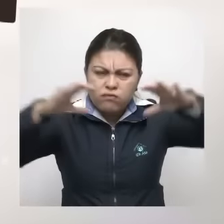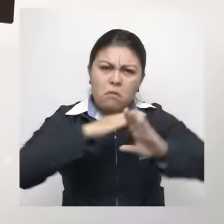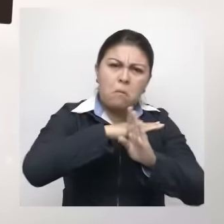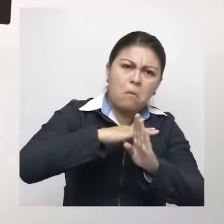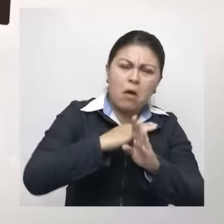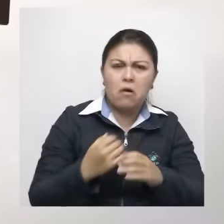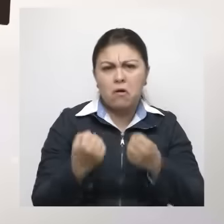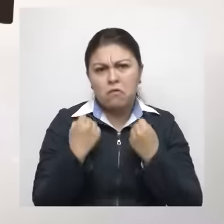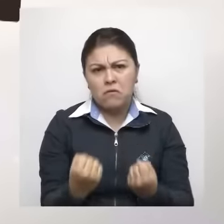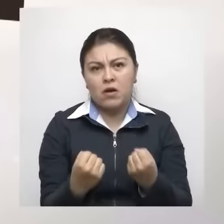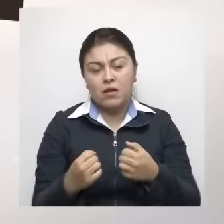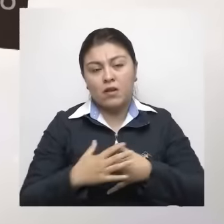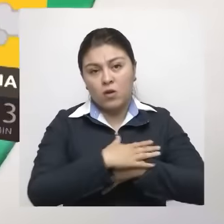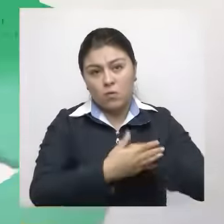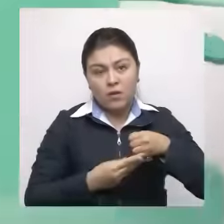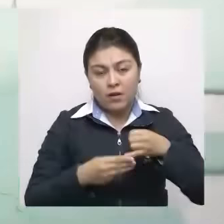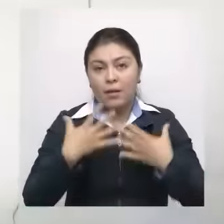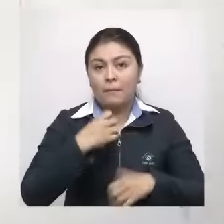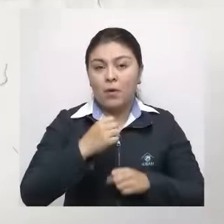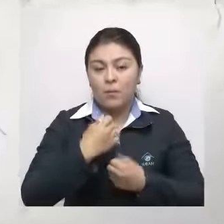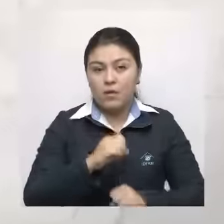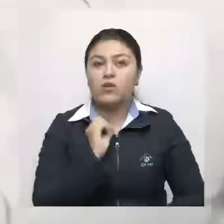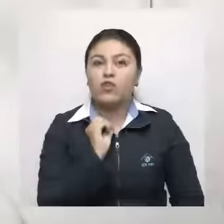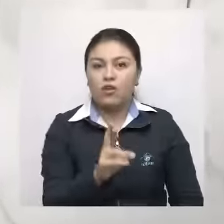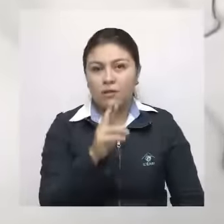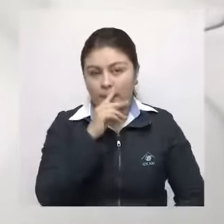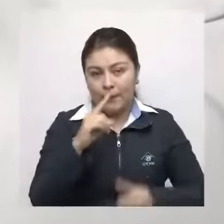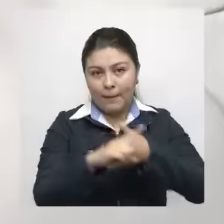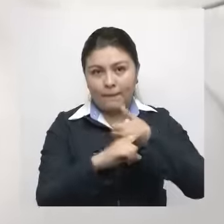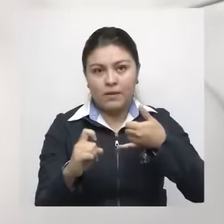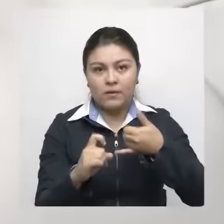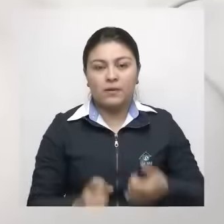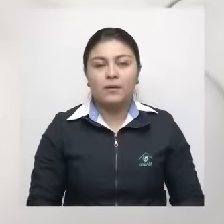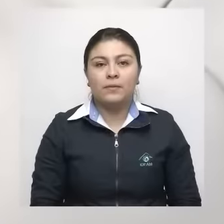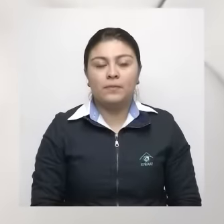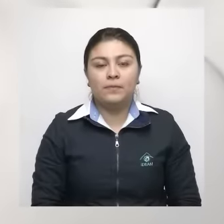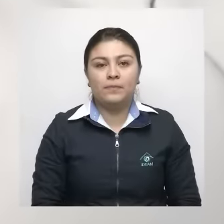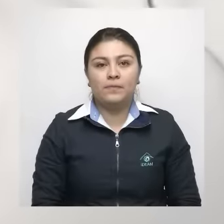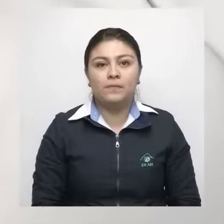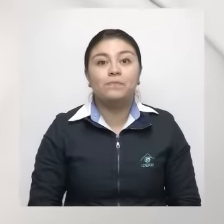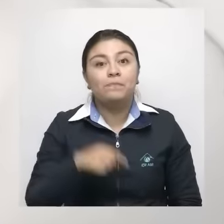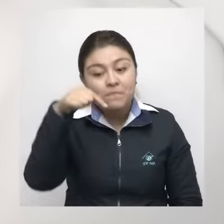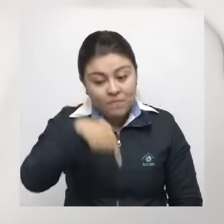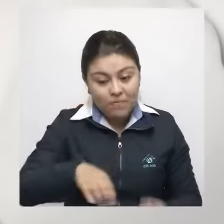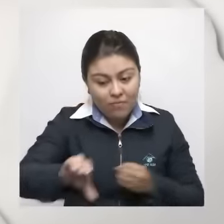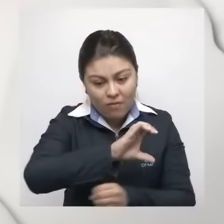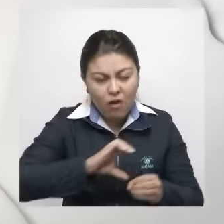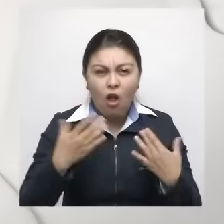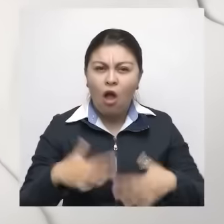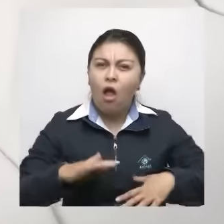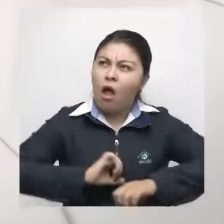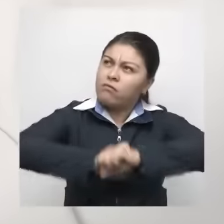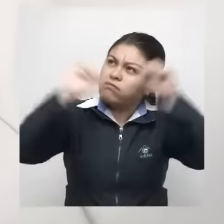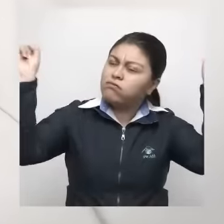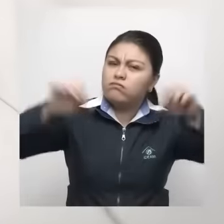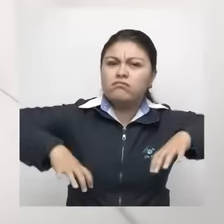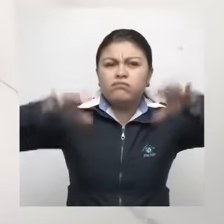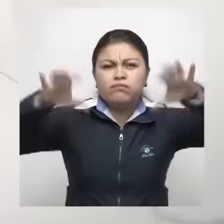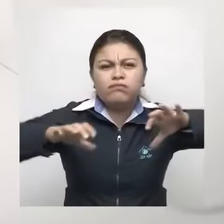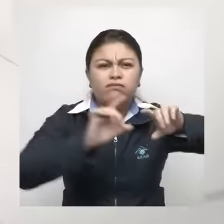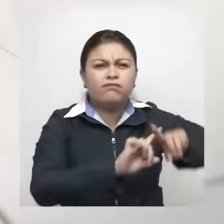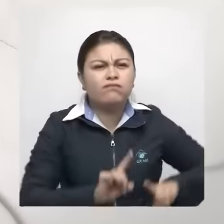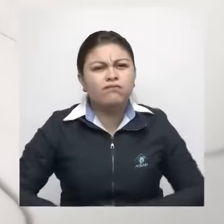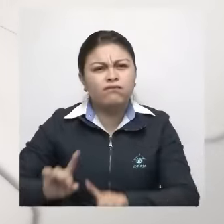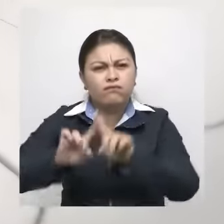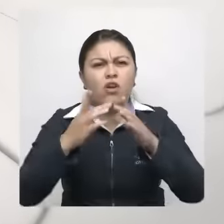Amazonas. Los capitalinos esperamos un día con lluvias ligeras dispersas a lo largo del suroriente, el occidente,